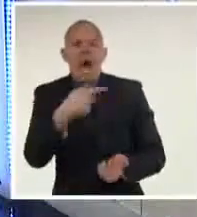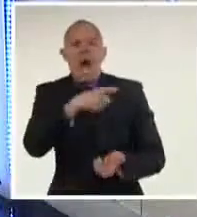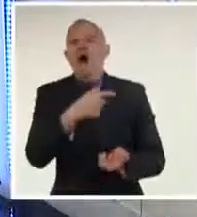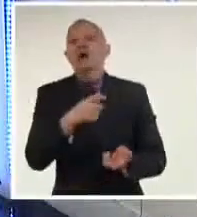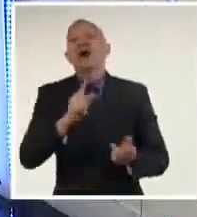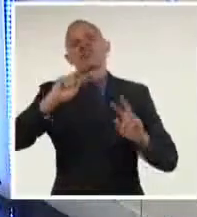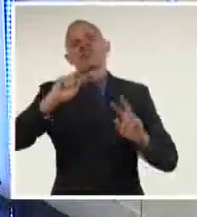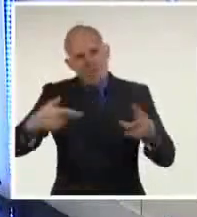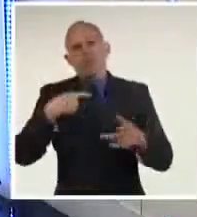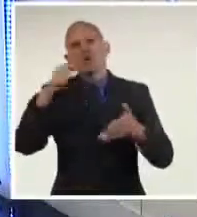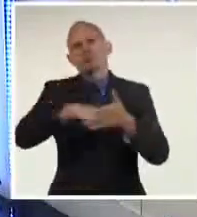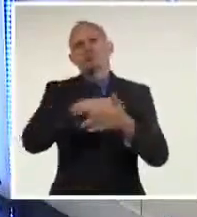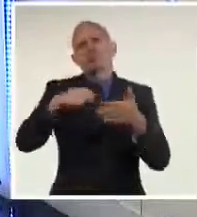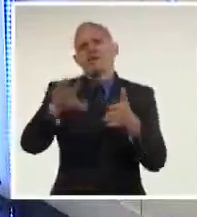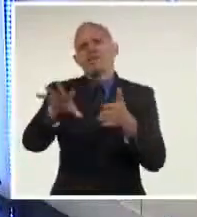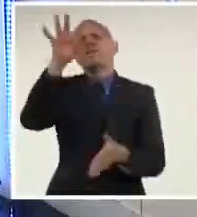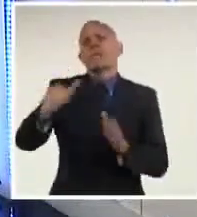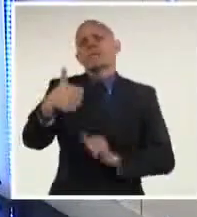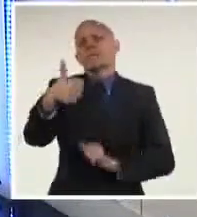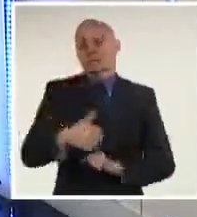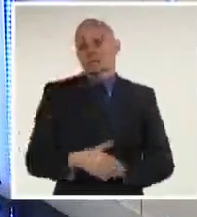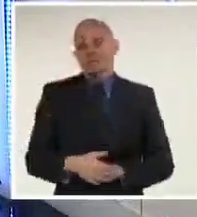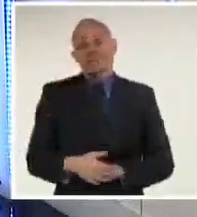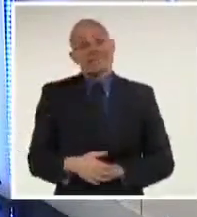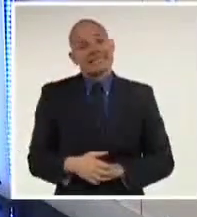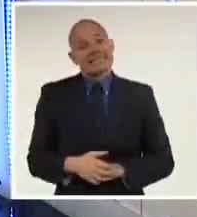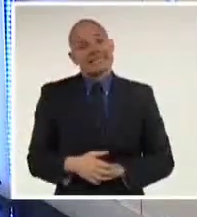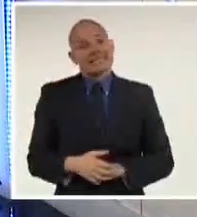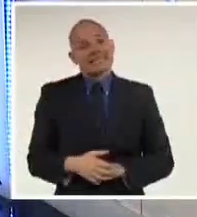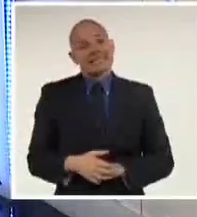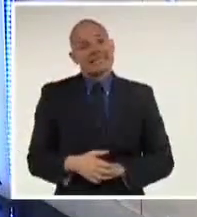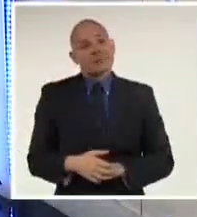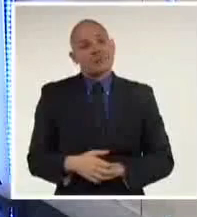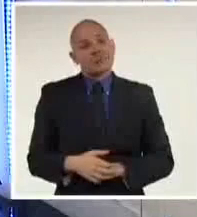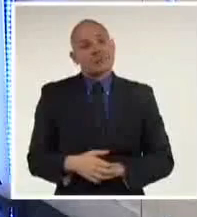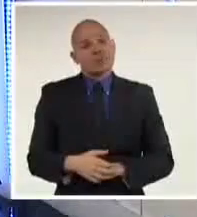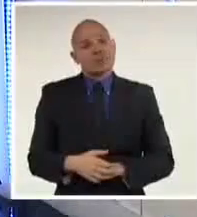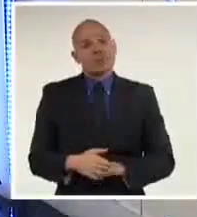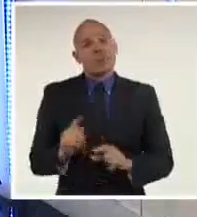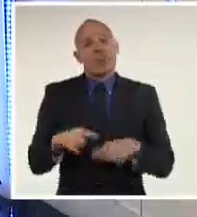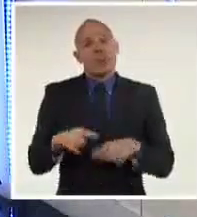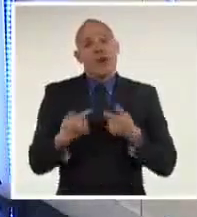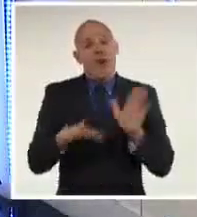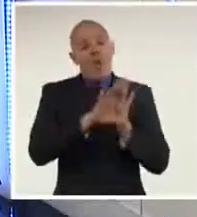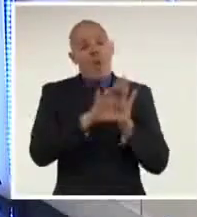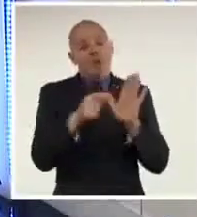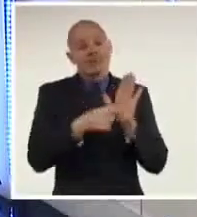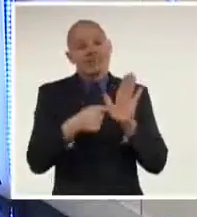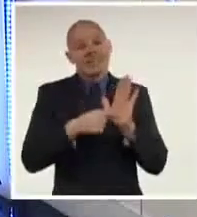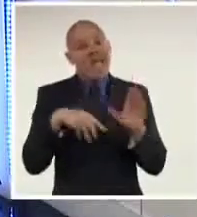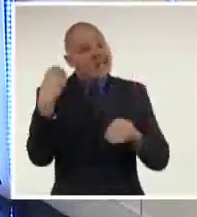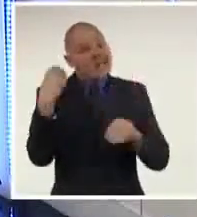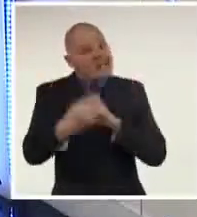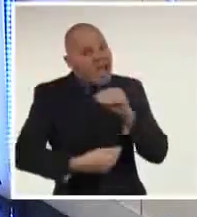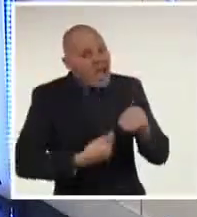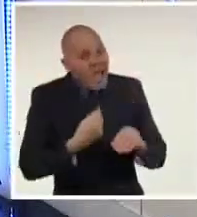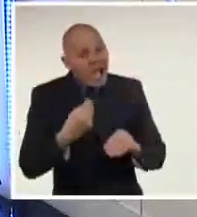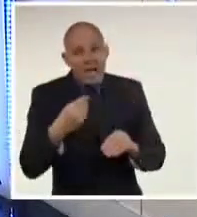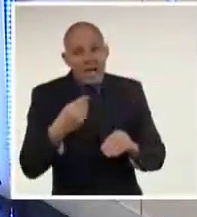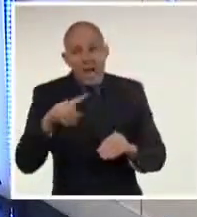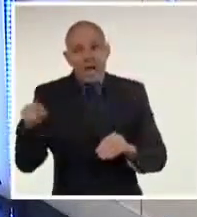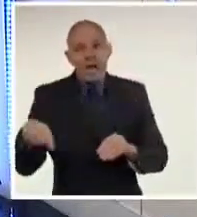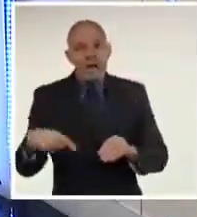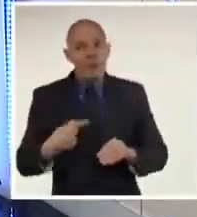mandan, los que conducen los hilos de Boluarte, no quieren que esa constitución fujimorista cambie. Mientras tanto, Boluarte